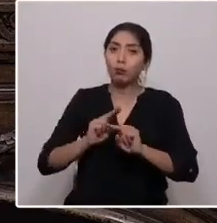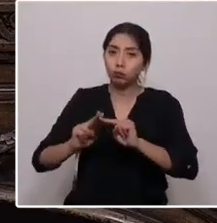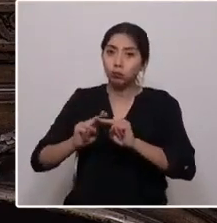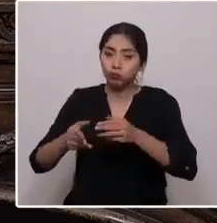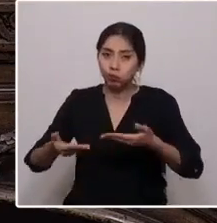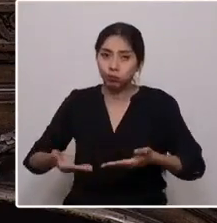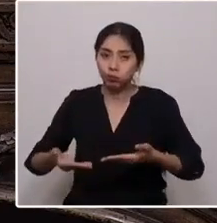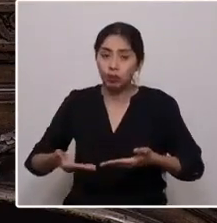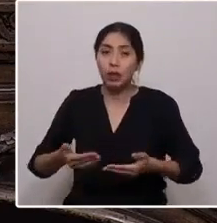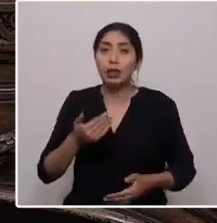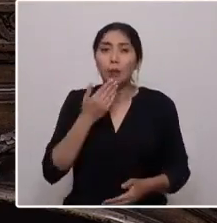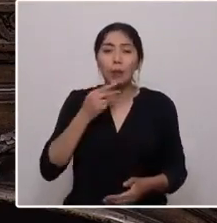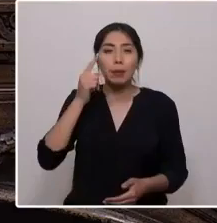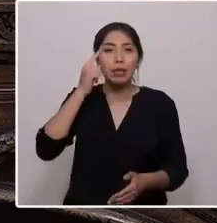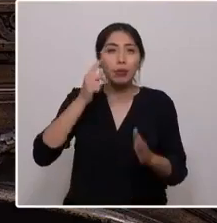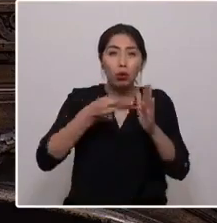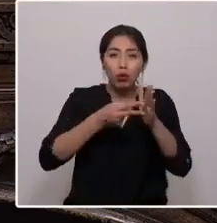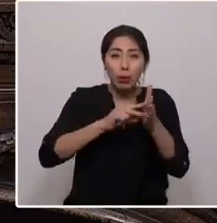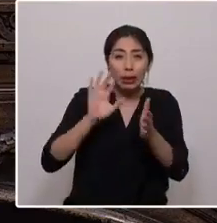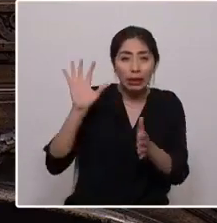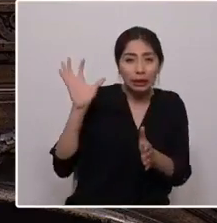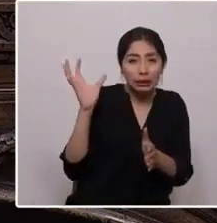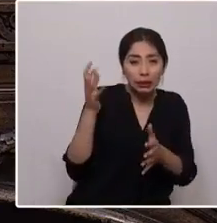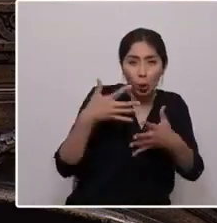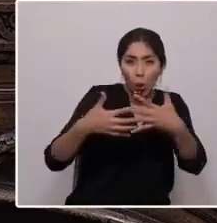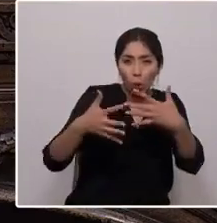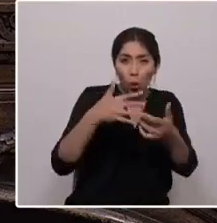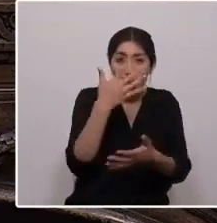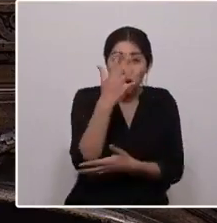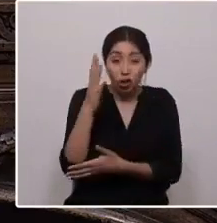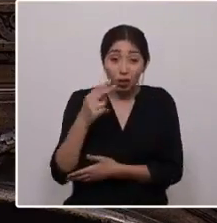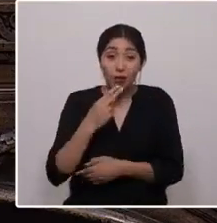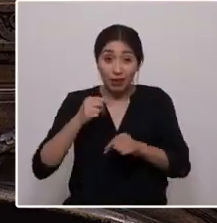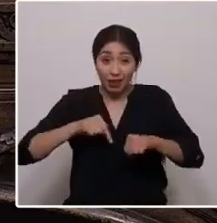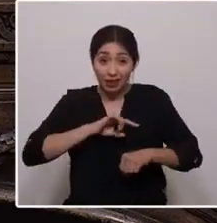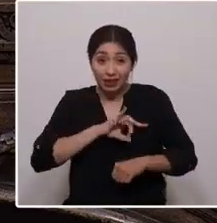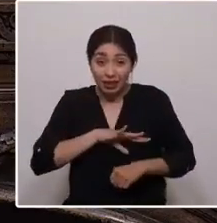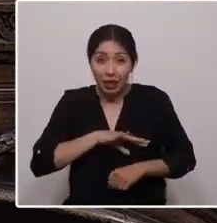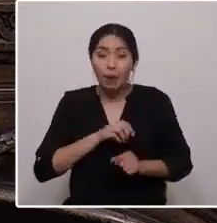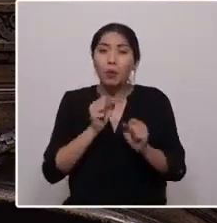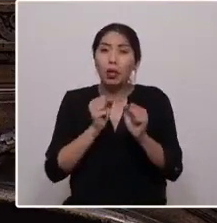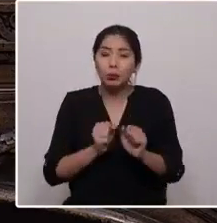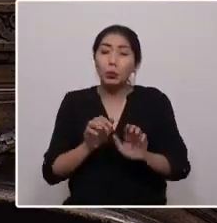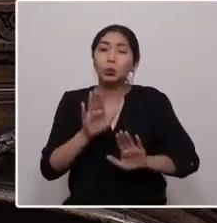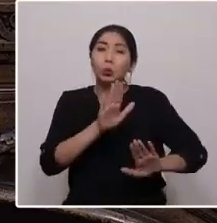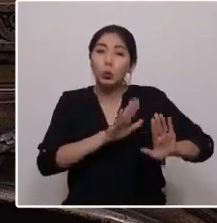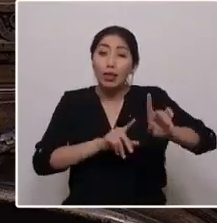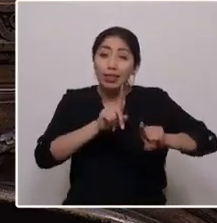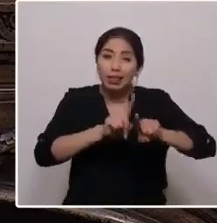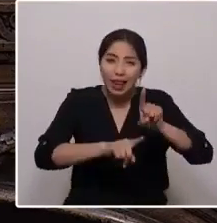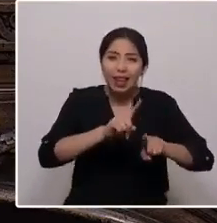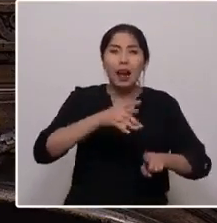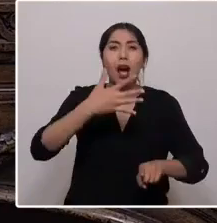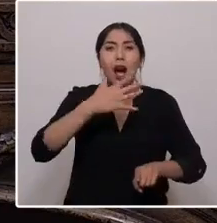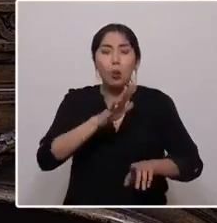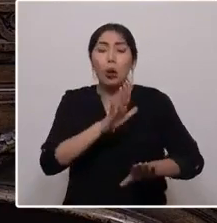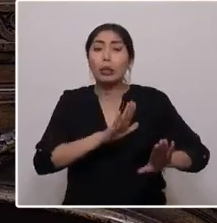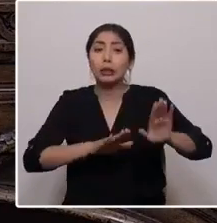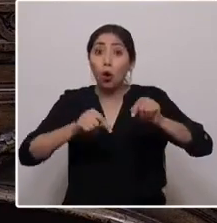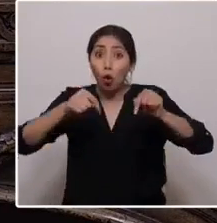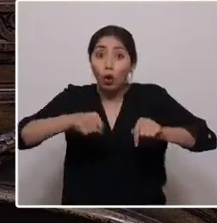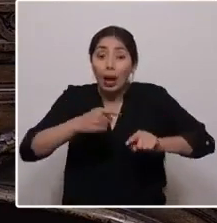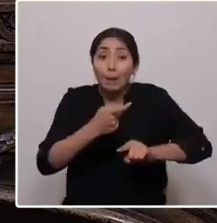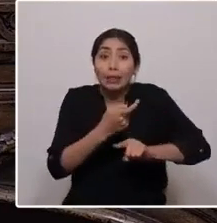ambiental y ecológica que vive nuestro país, que podamos proteger la tierra y el agua, hoy amenazados por el